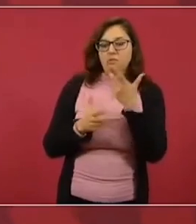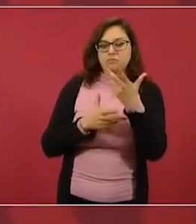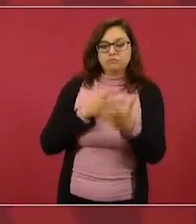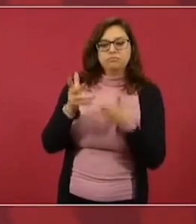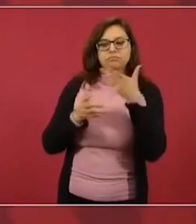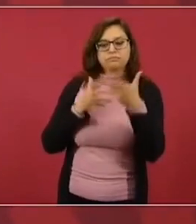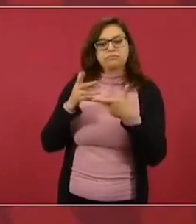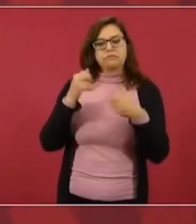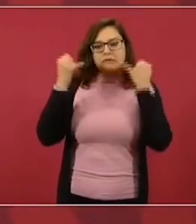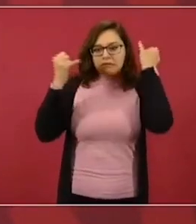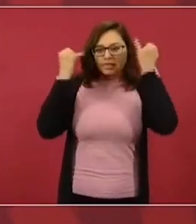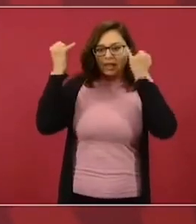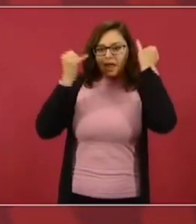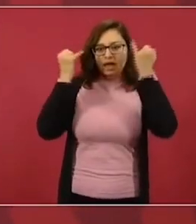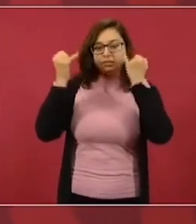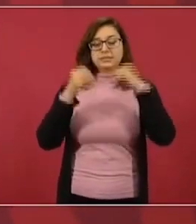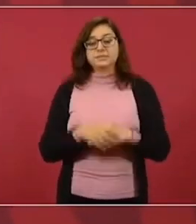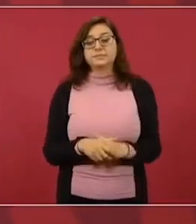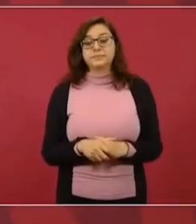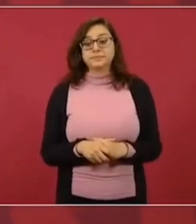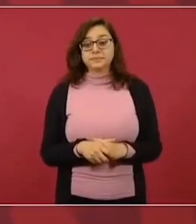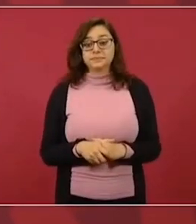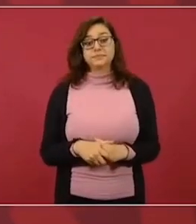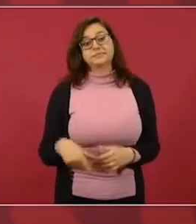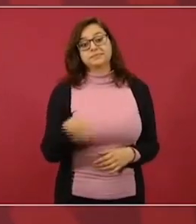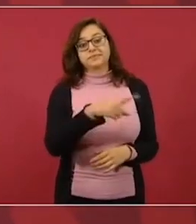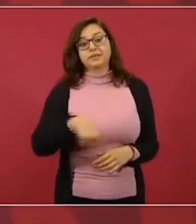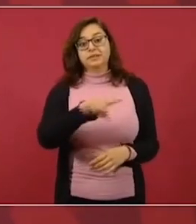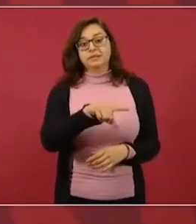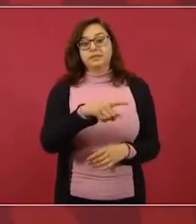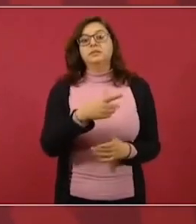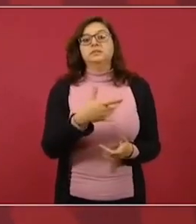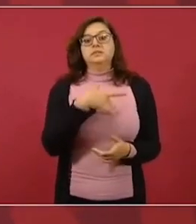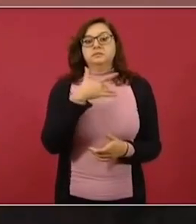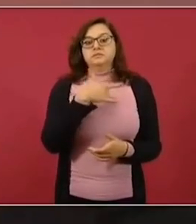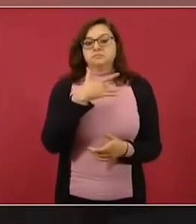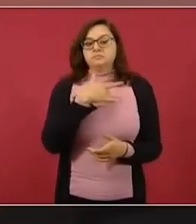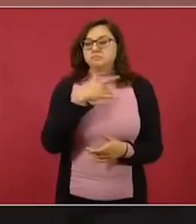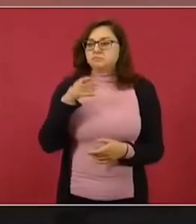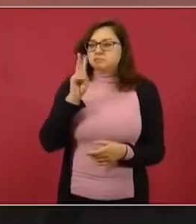máxima aquella de que si la ensartas